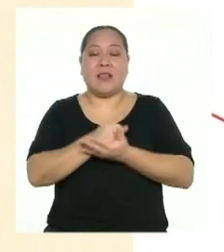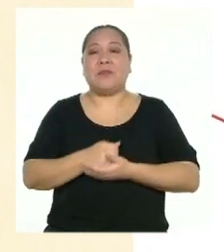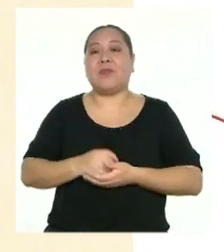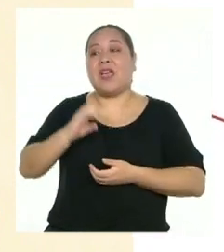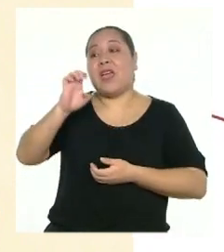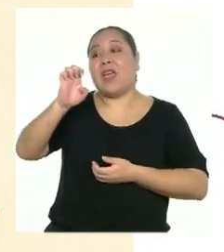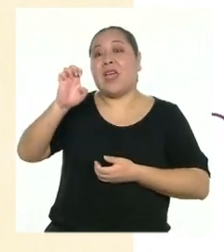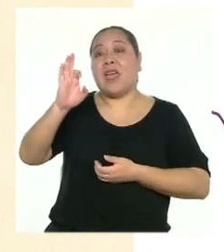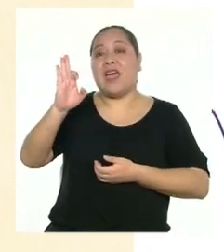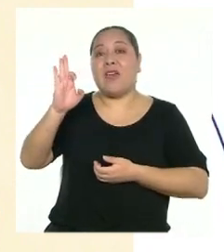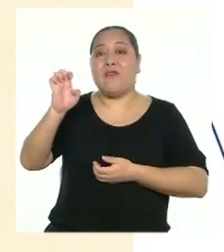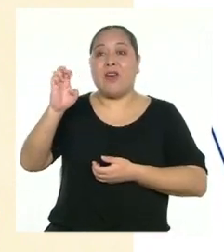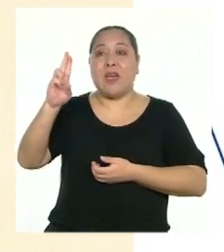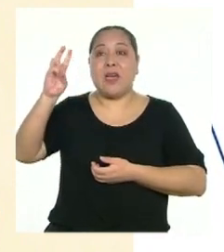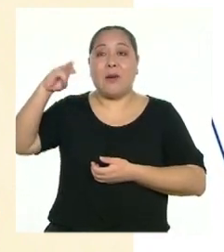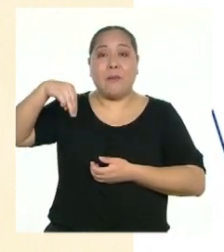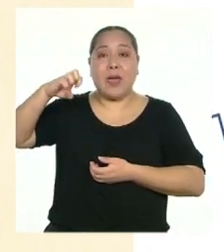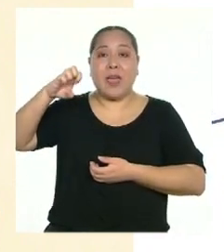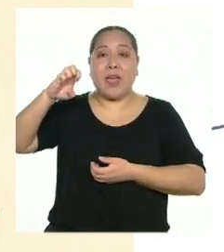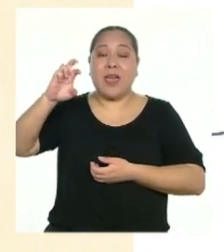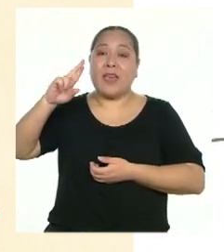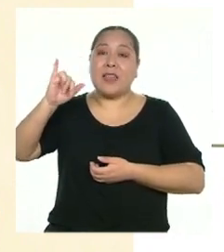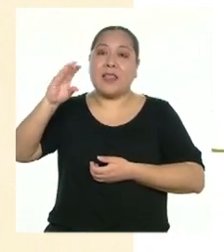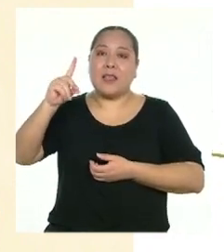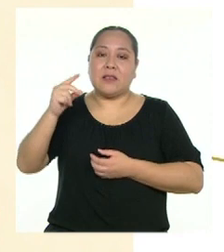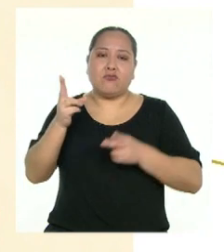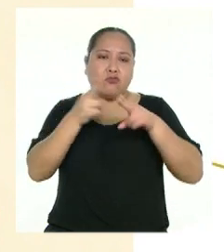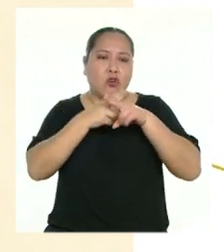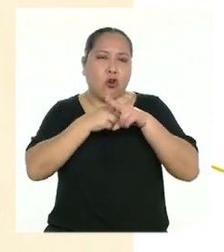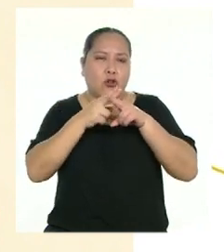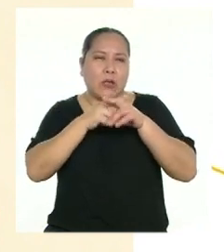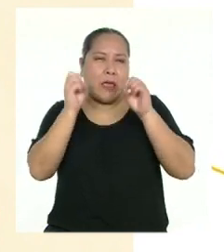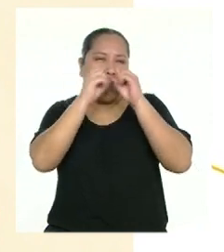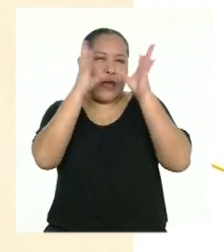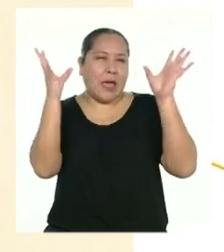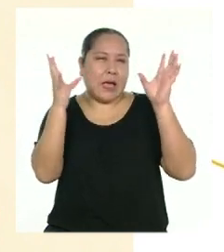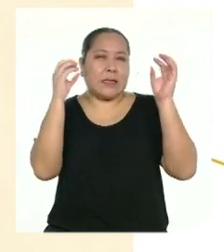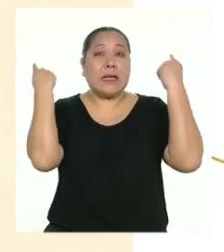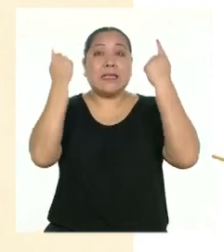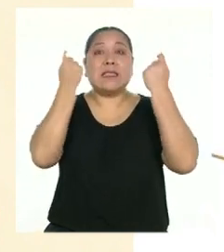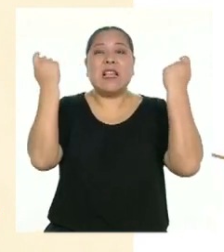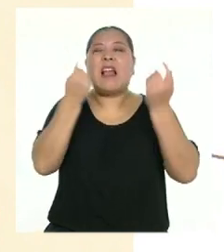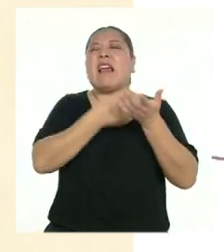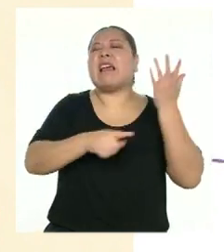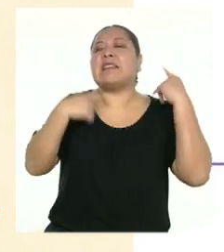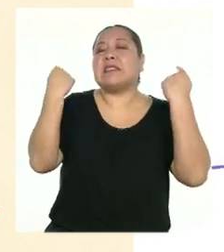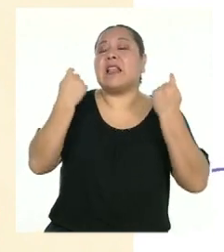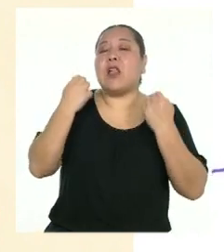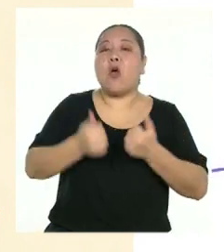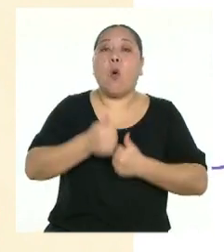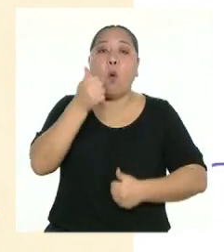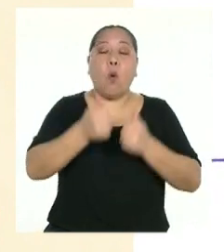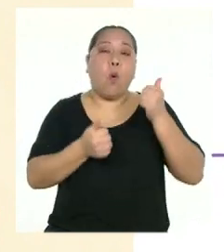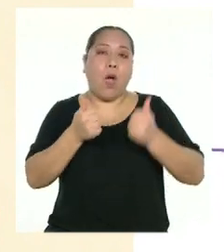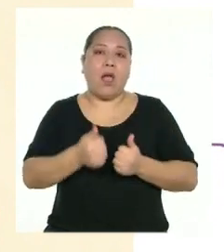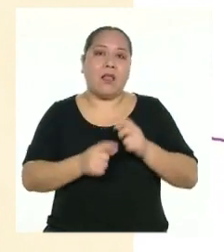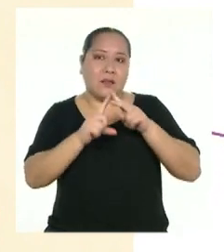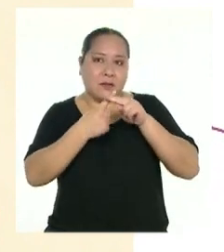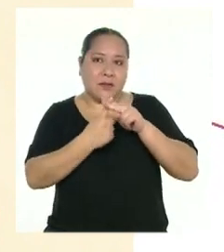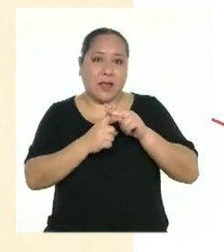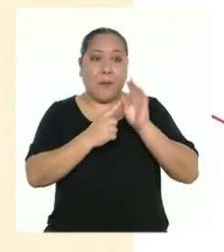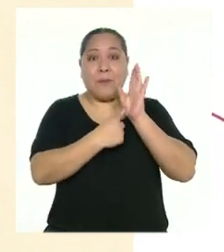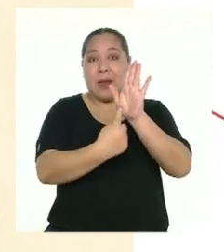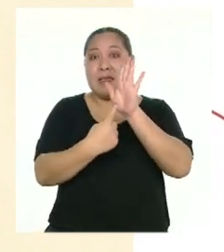recordatorios de las fechas pátricas. Usualmente se explica brevemente qué se celebra ese día y cuál es su origen. La presentación de las